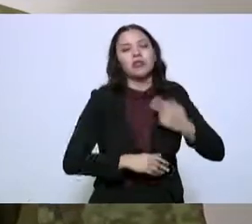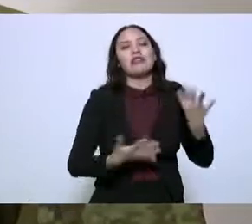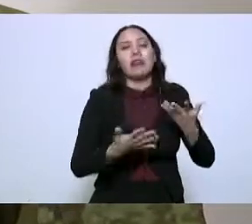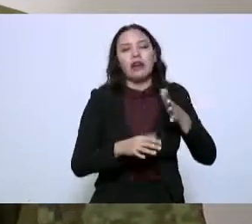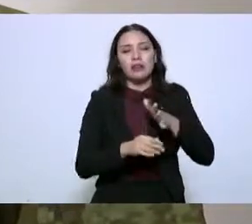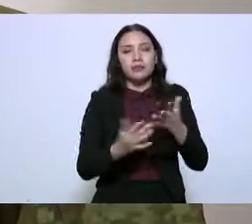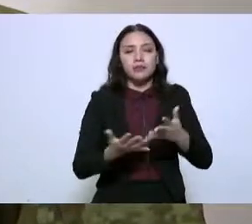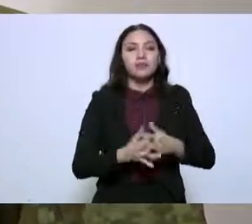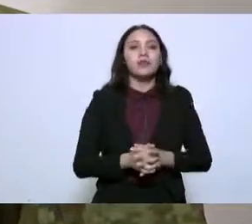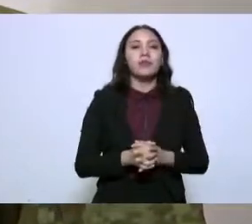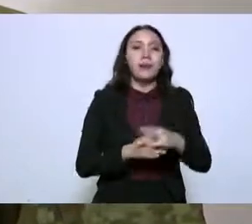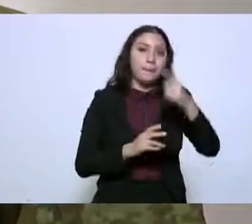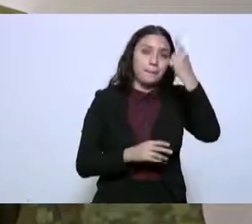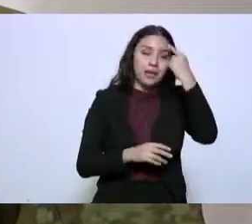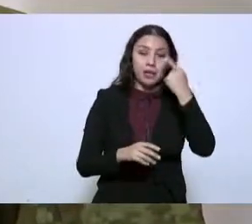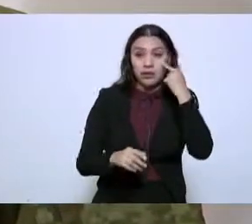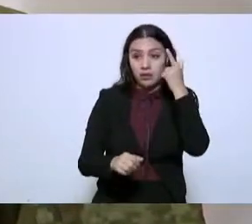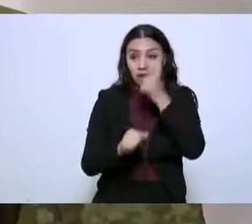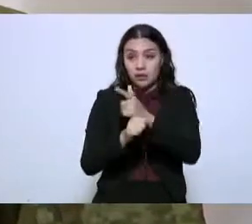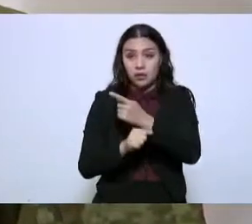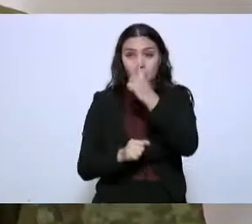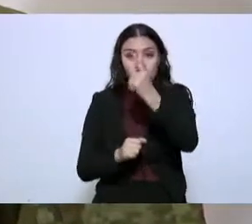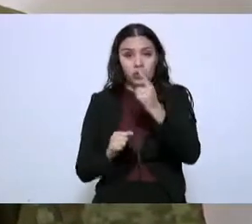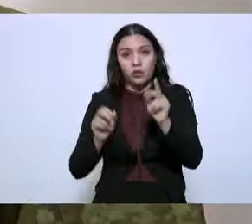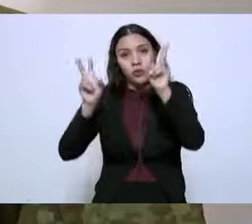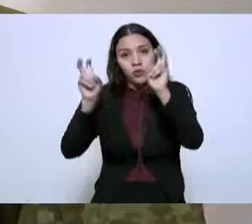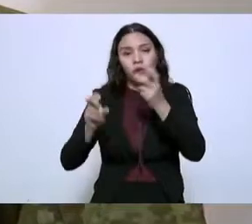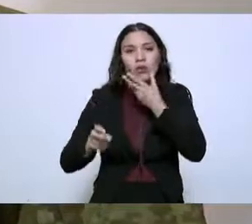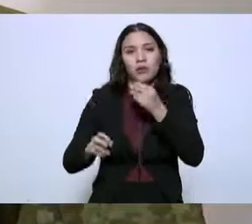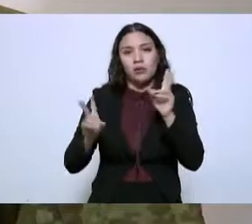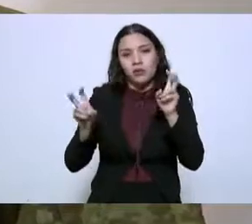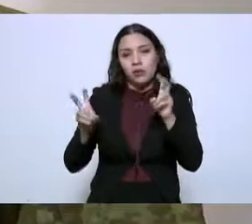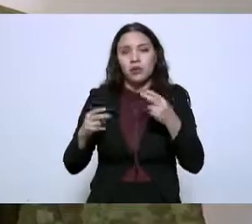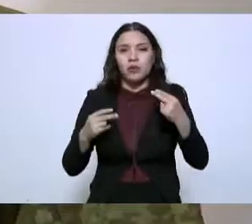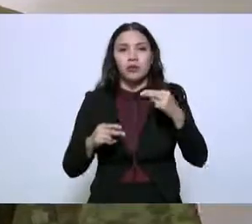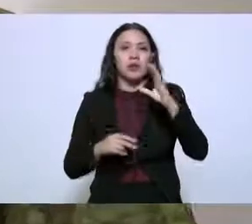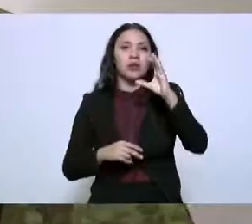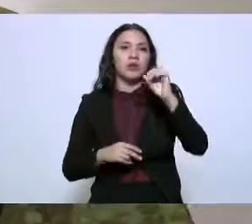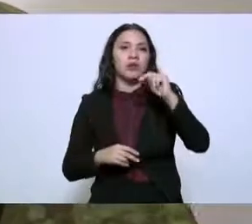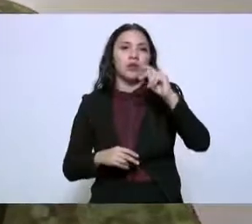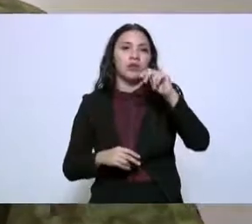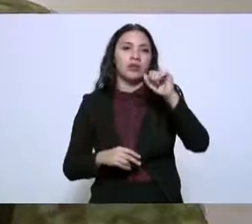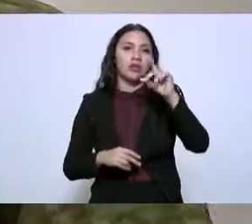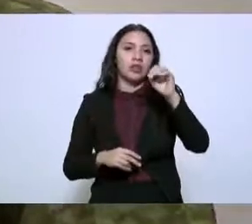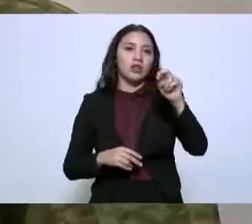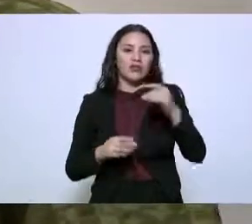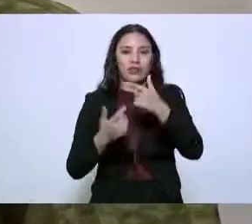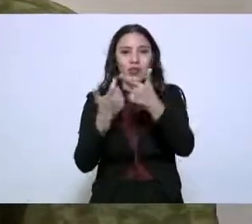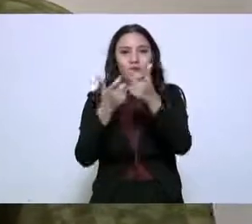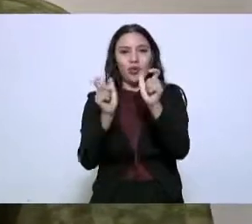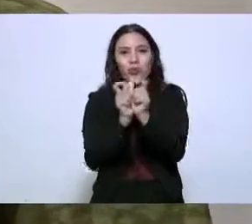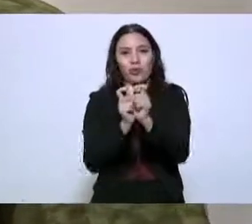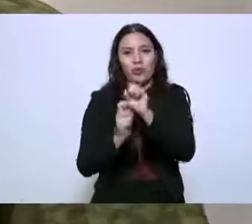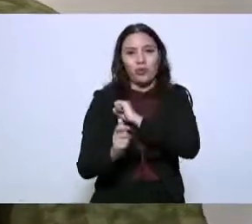detención del contador perteneciente al cártel del Golfo.